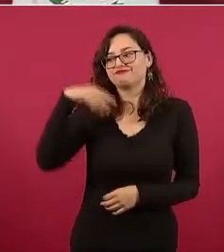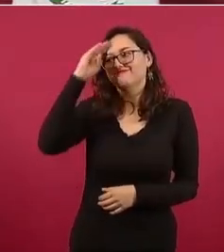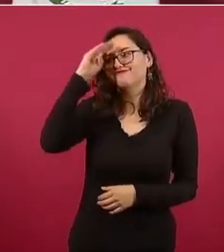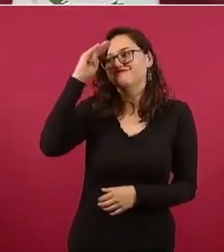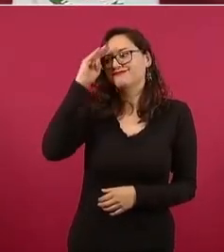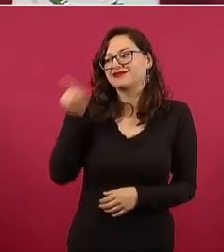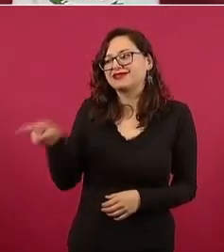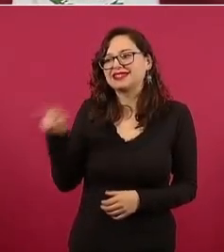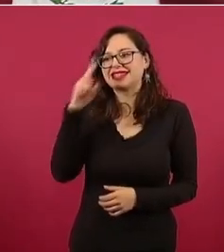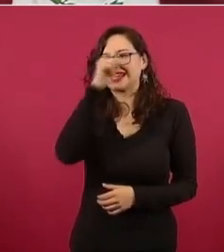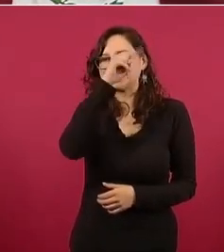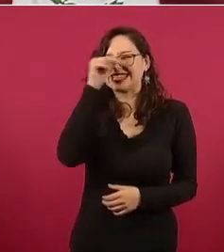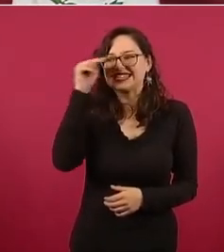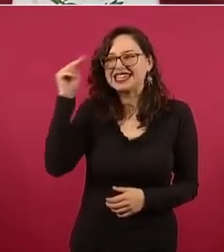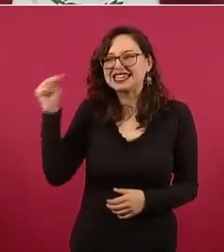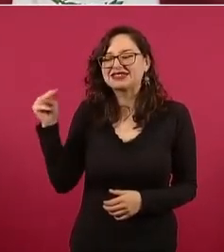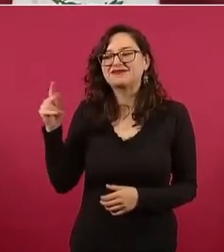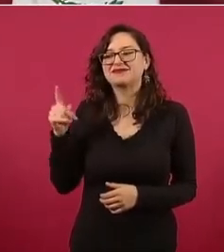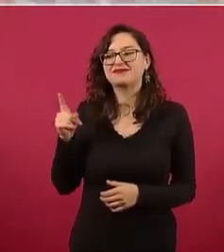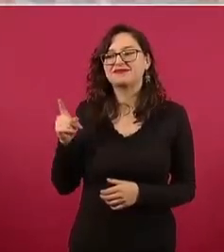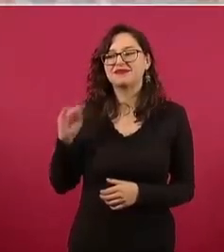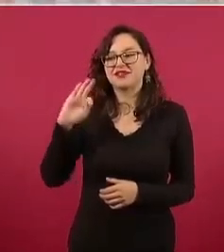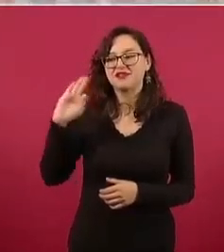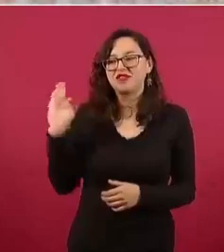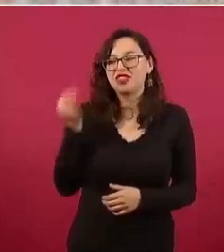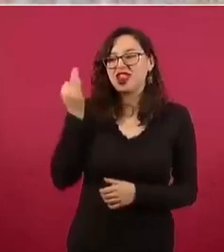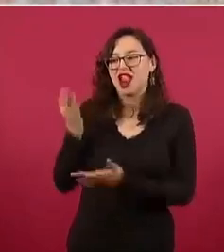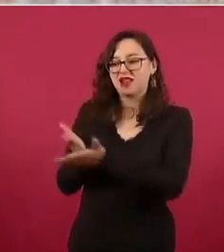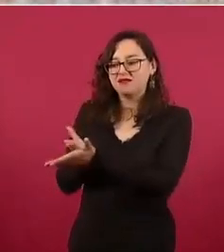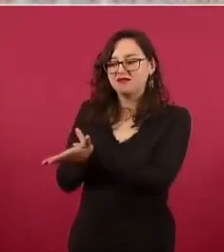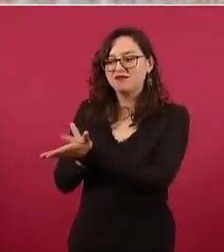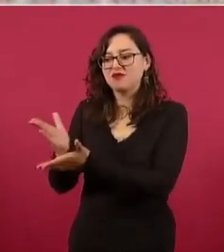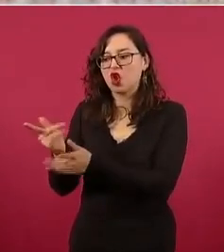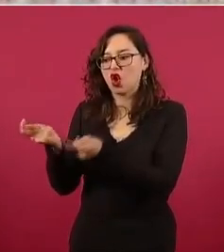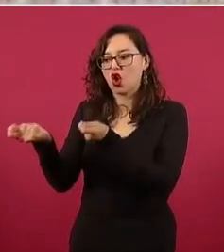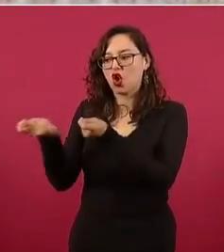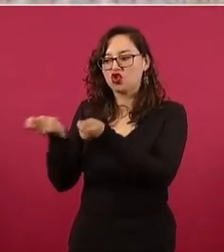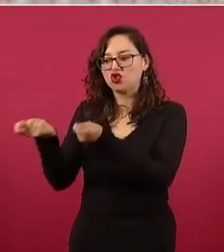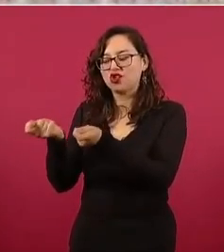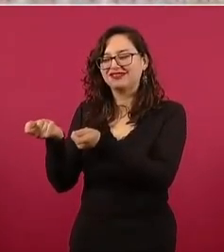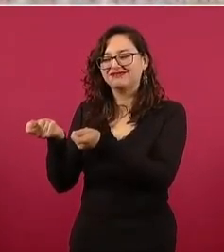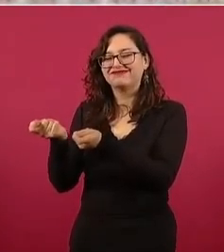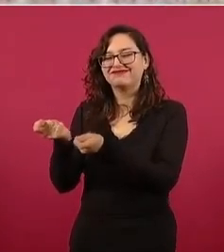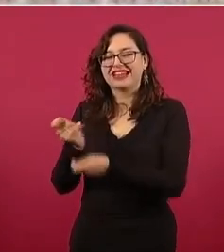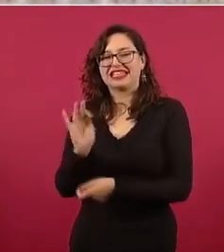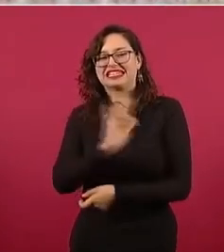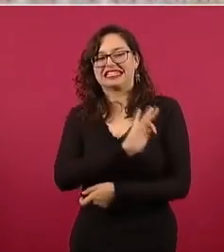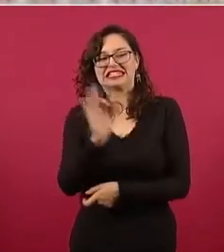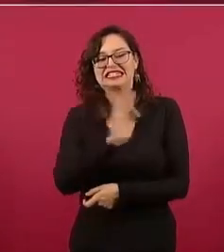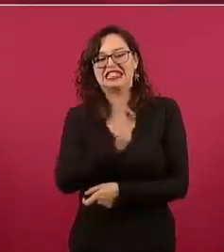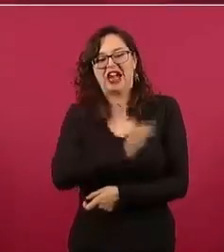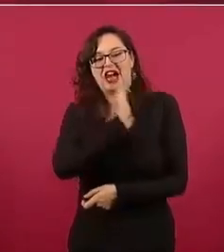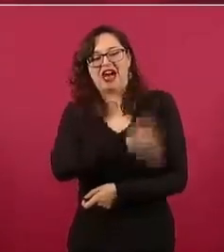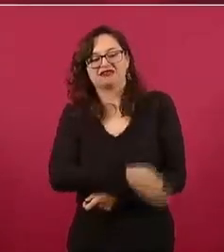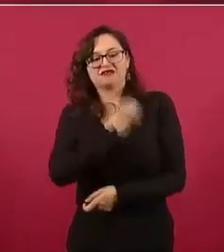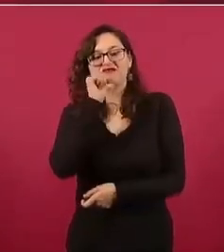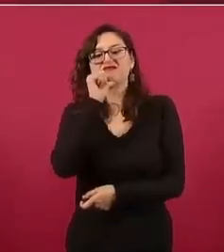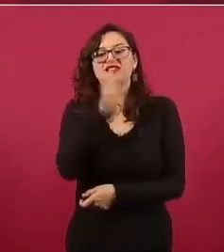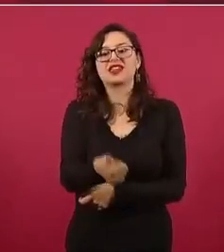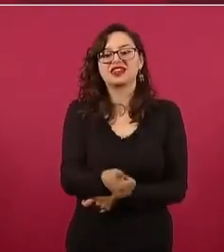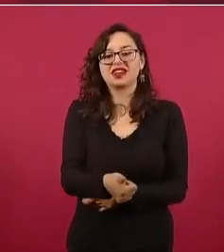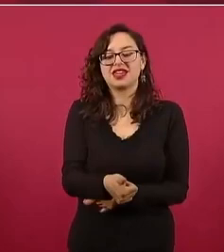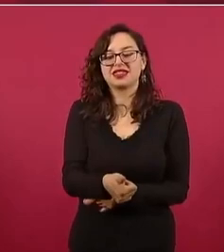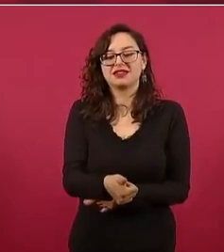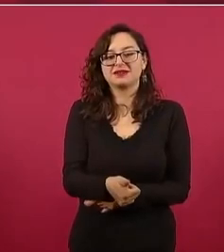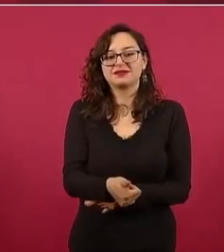permitir la federalización de la salud? Yo tengo que manejar la salud si soy médico pero además el